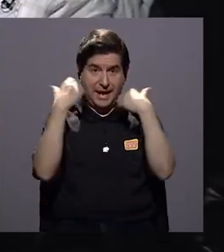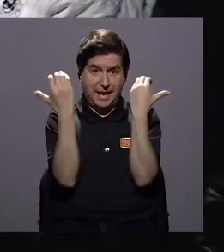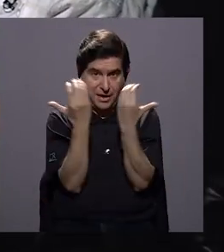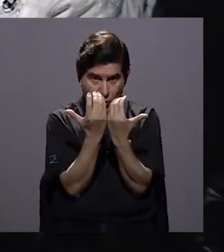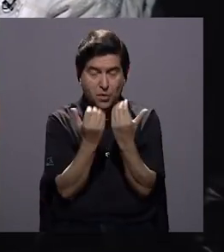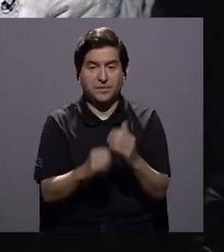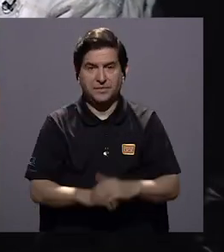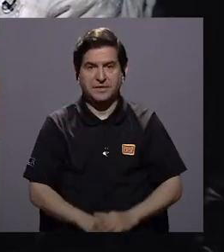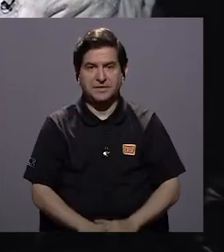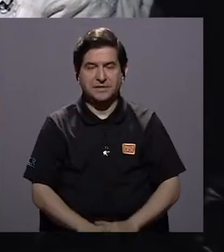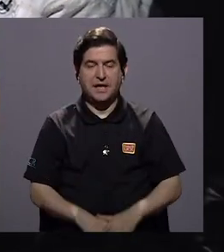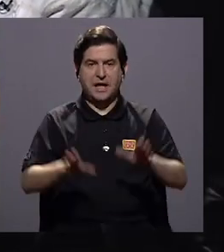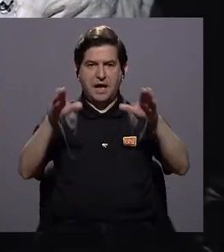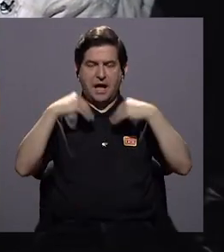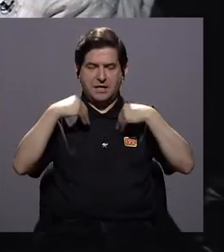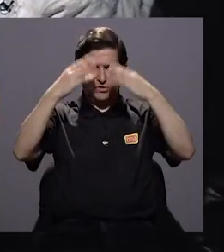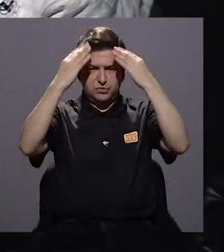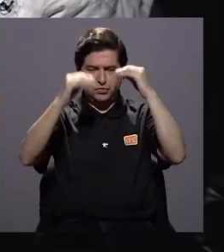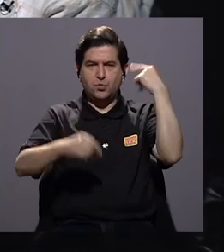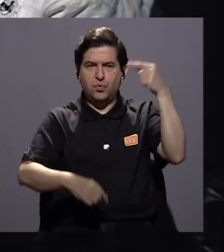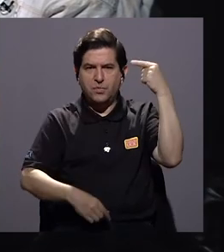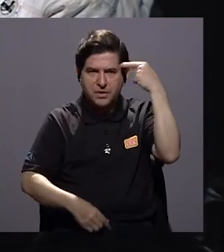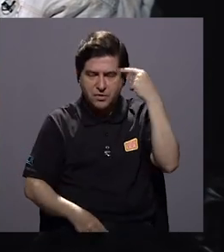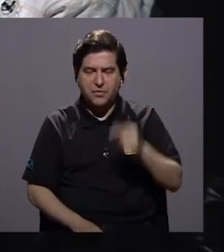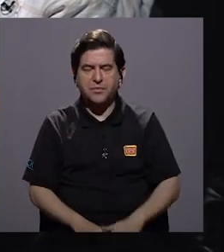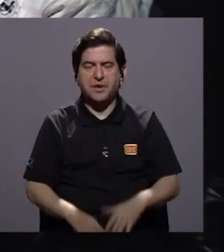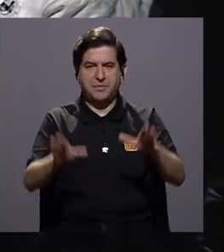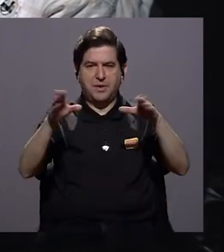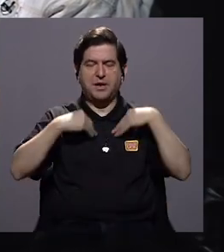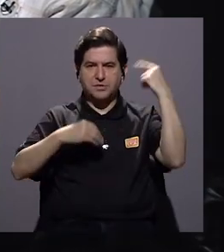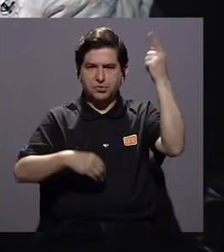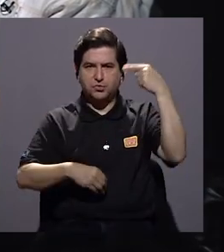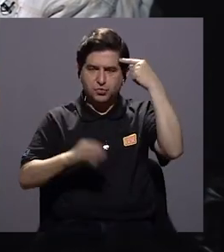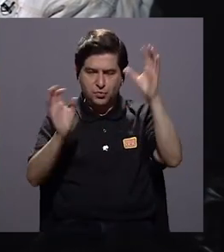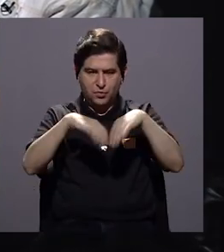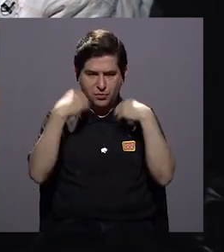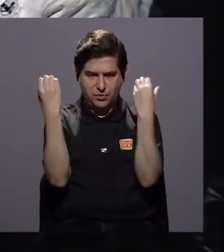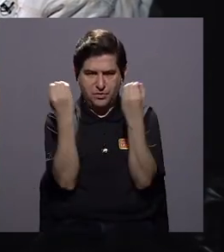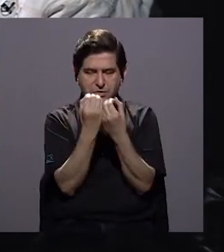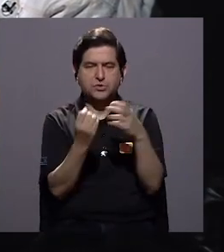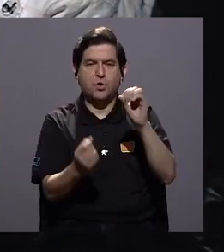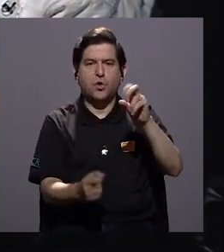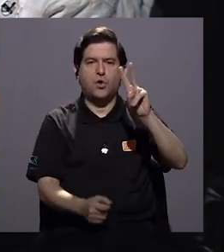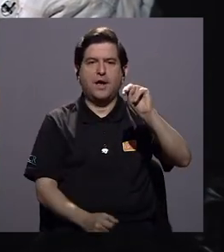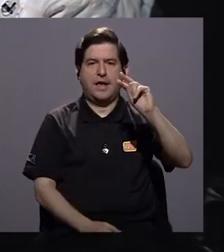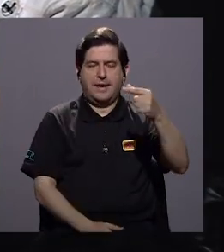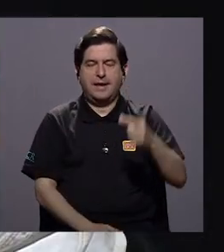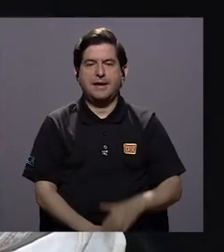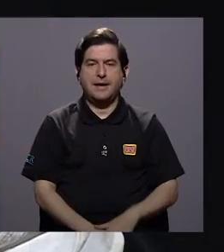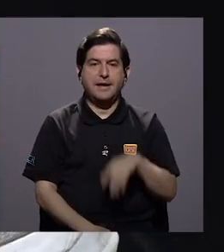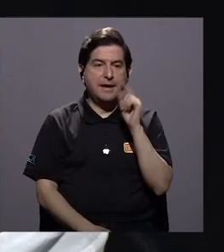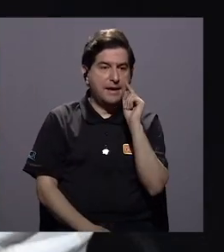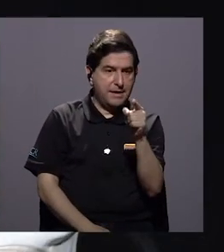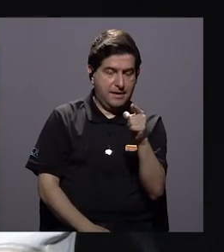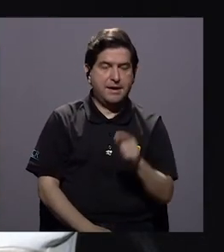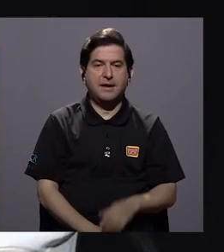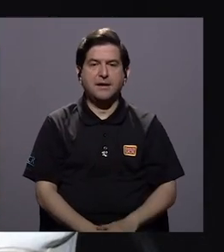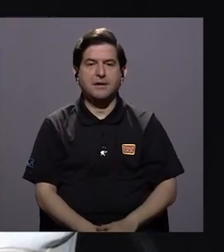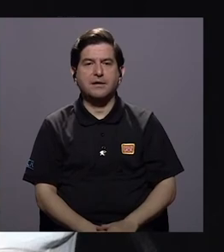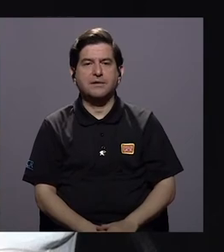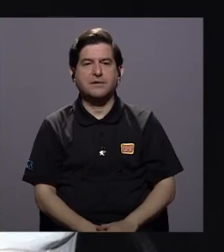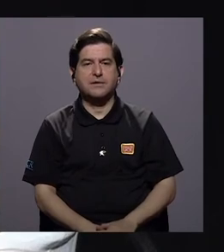El Comité asume el informe de gobierno, asume el informe de organizaciones no gubernamentales y hace